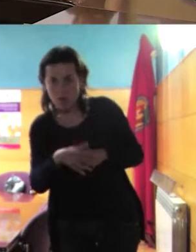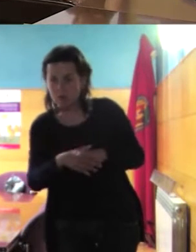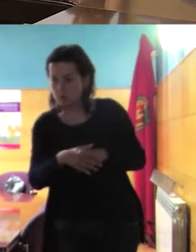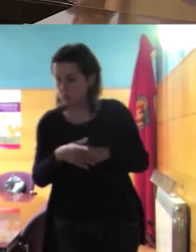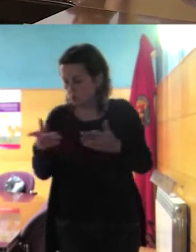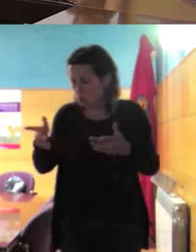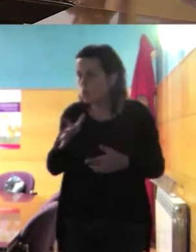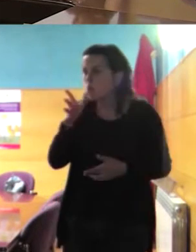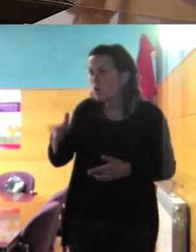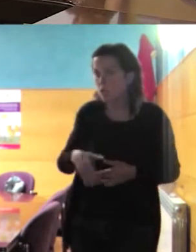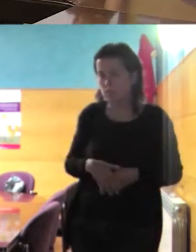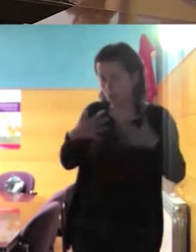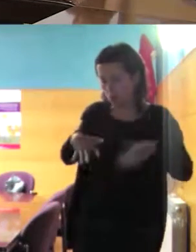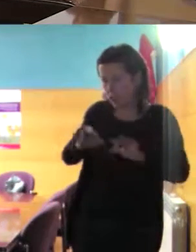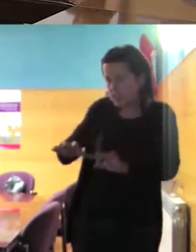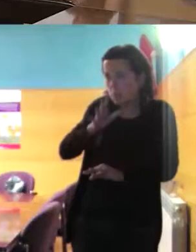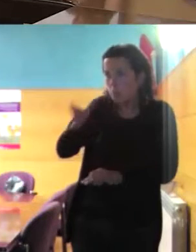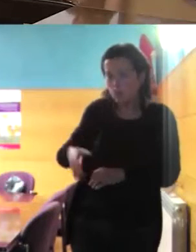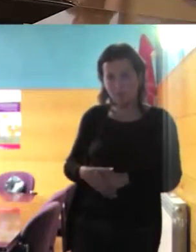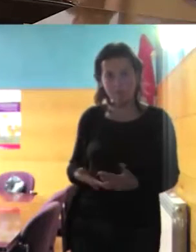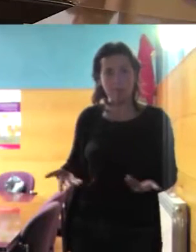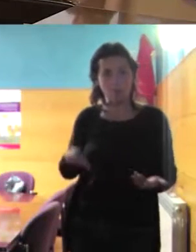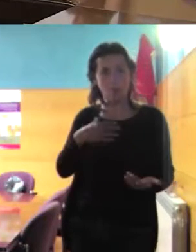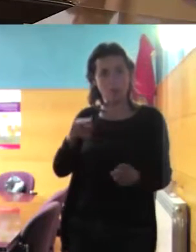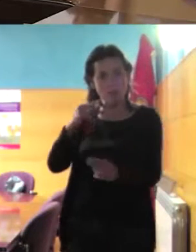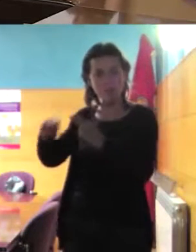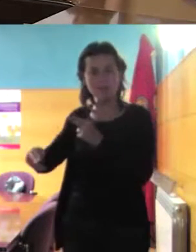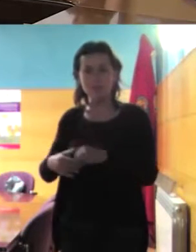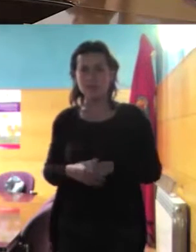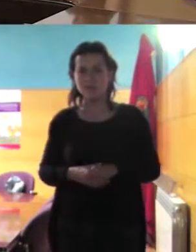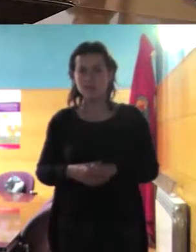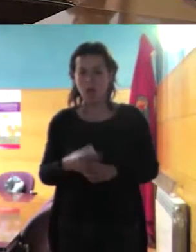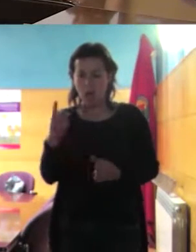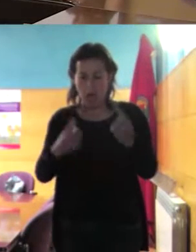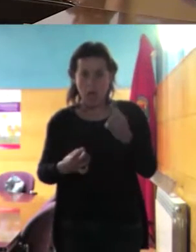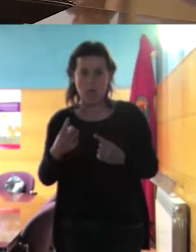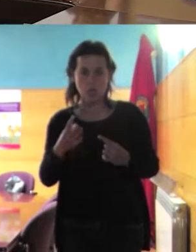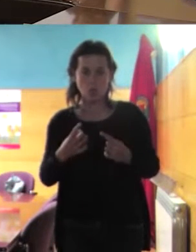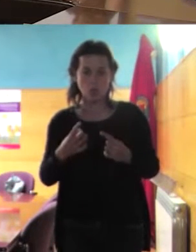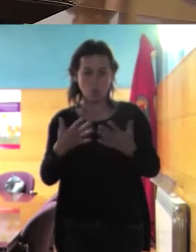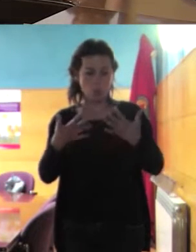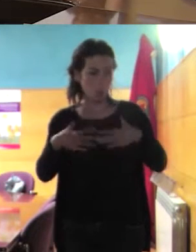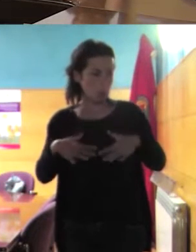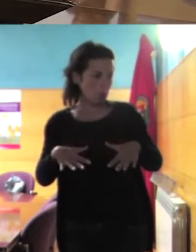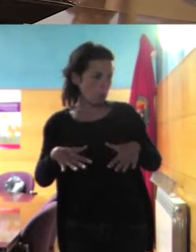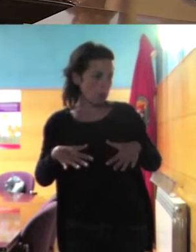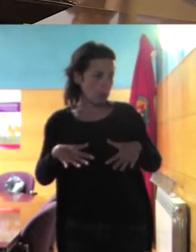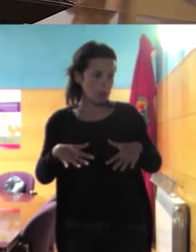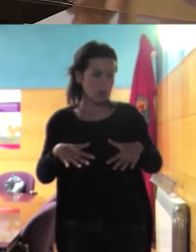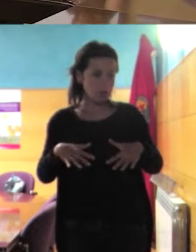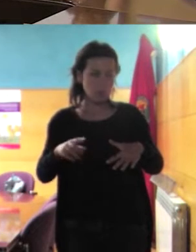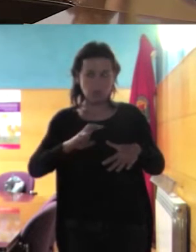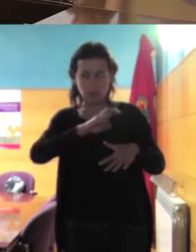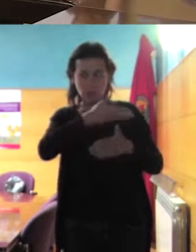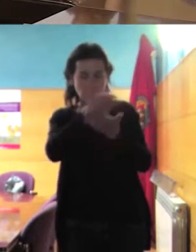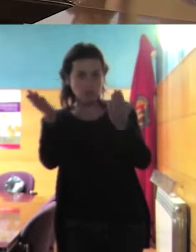llevan eso nosotros también hay unos que se visten nosotros no le gustan